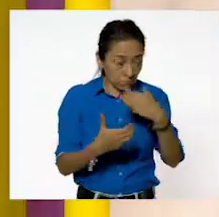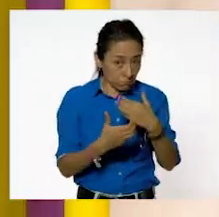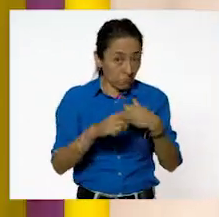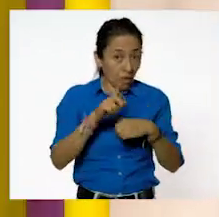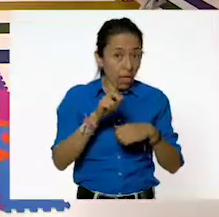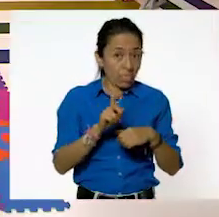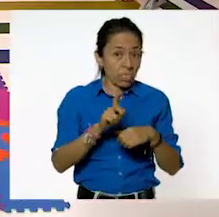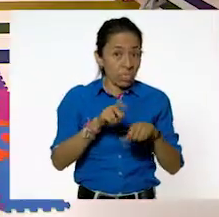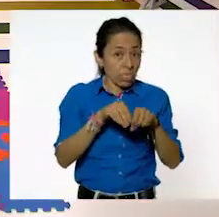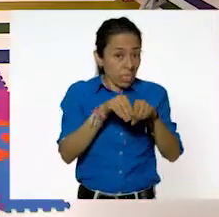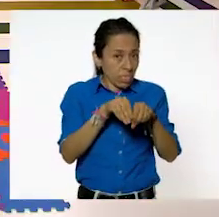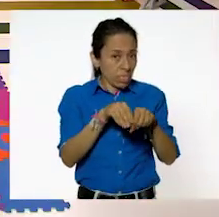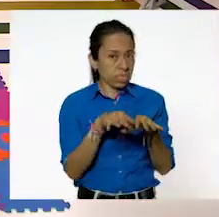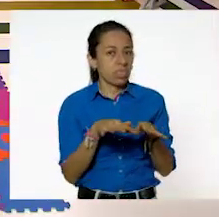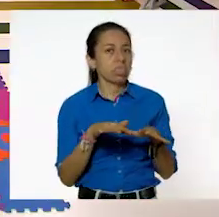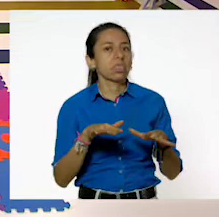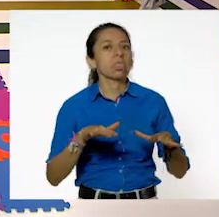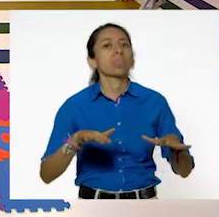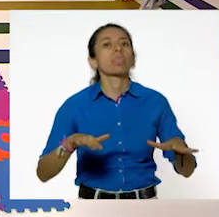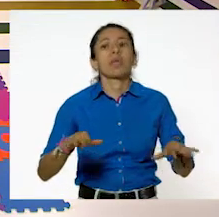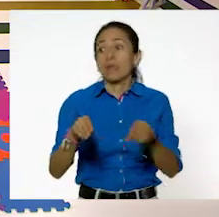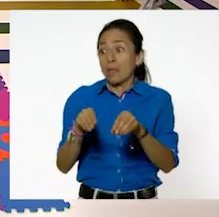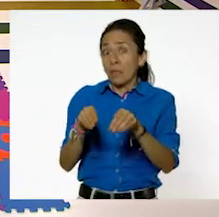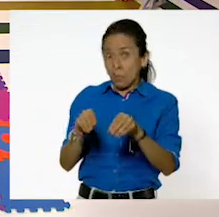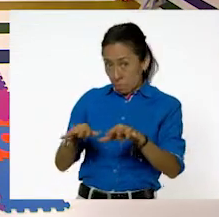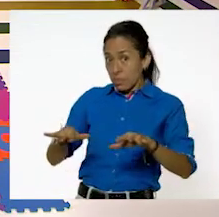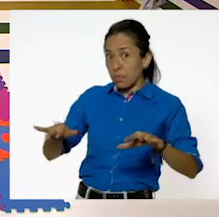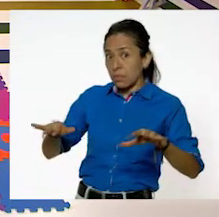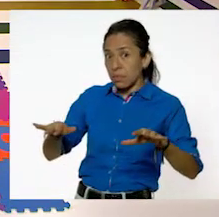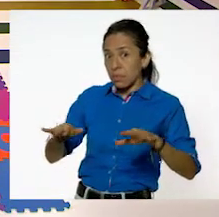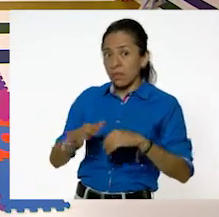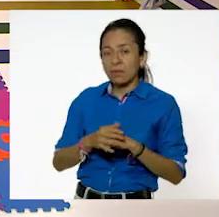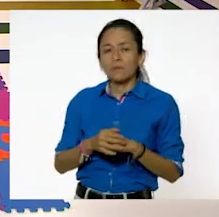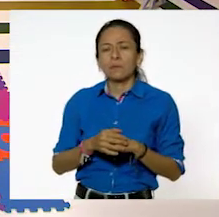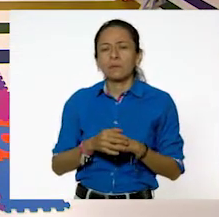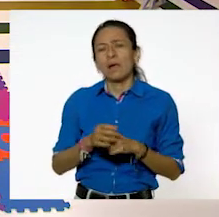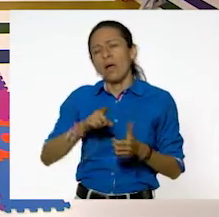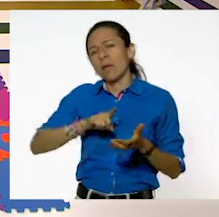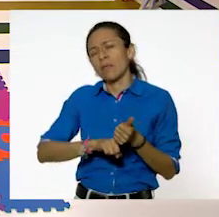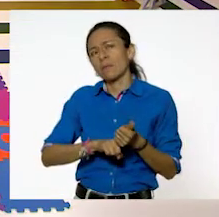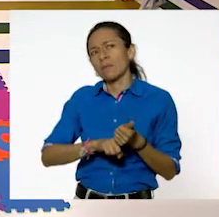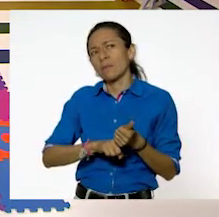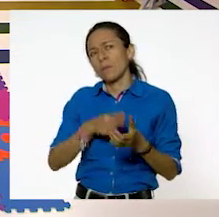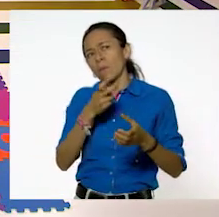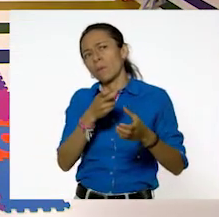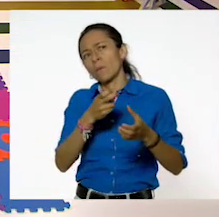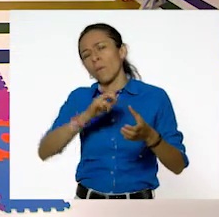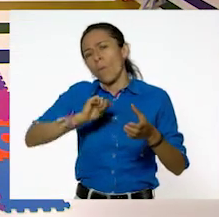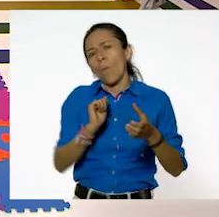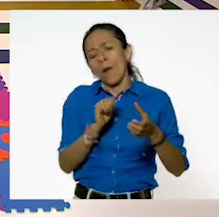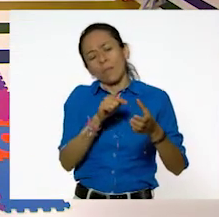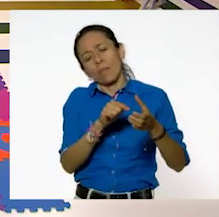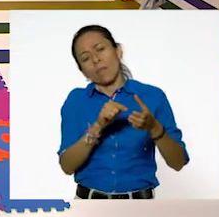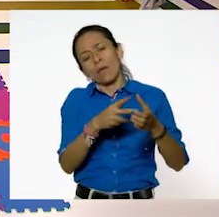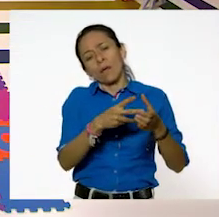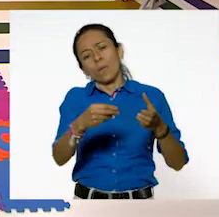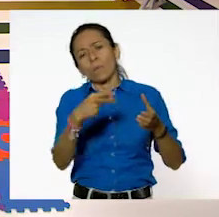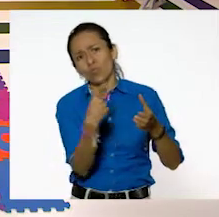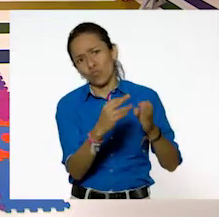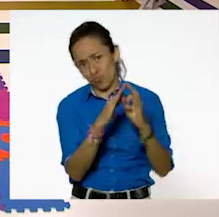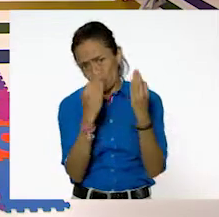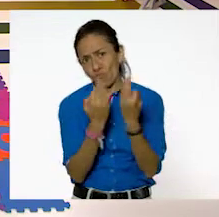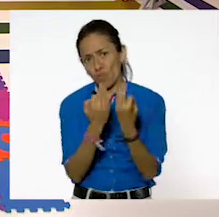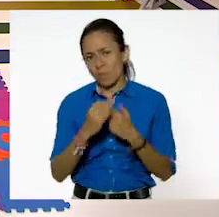A ver, ¿esfluye? ¿Se adapta al contenedor? No, ¿verdad? No, me están diciendo que no.